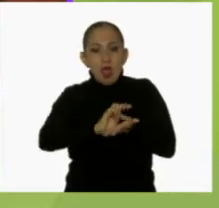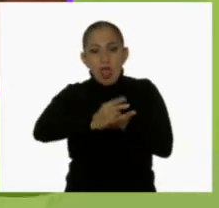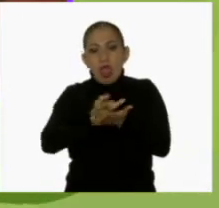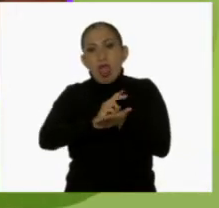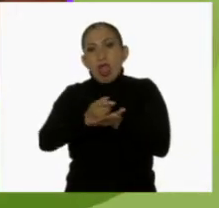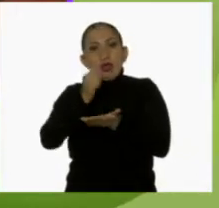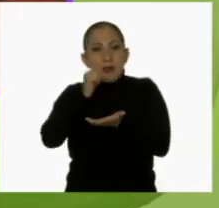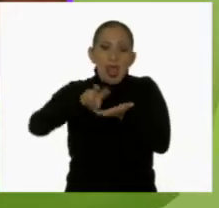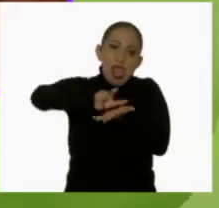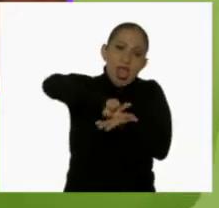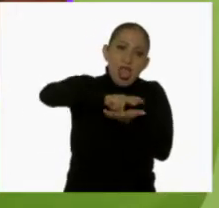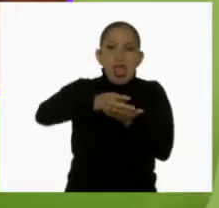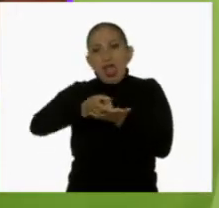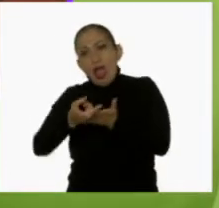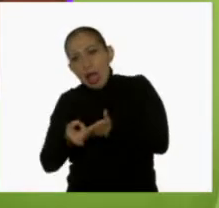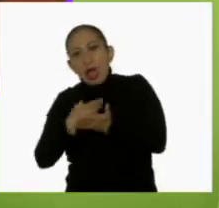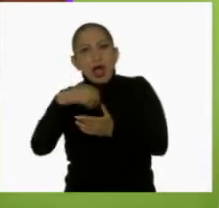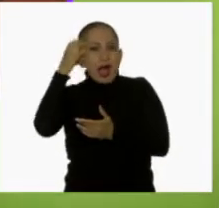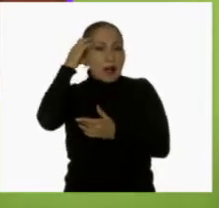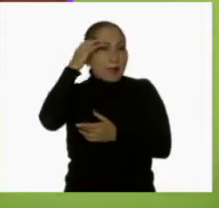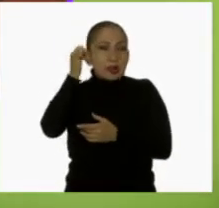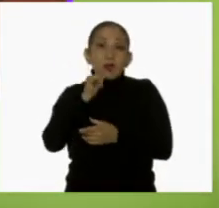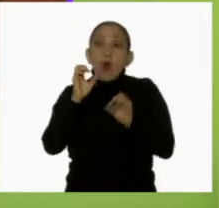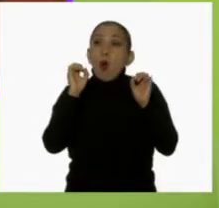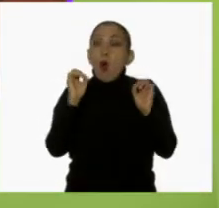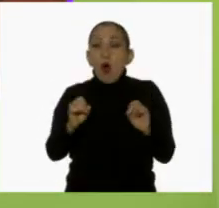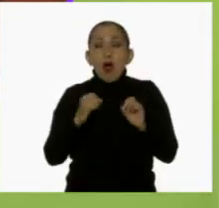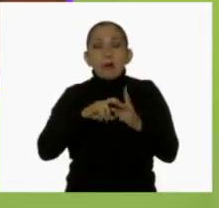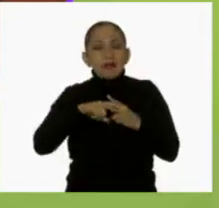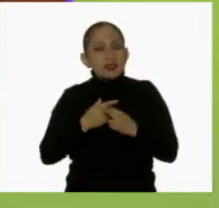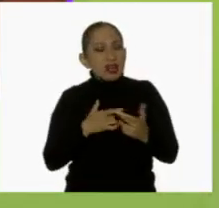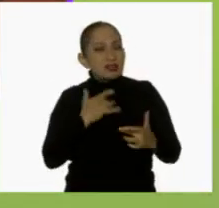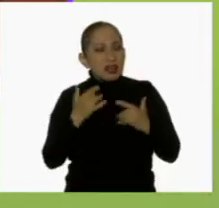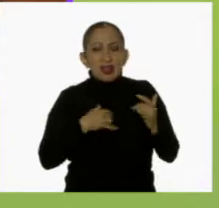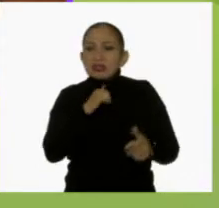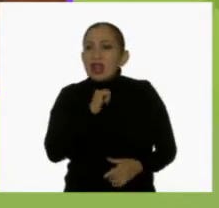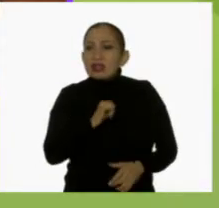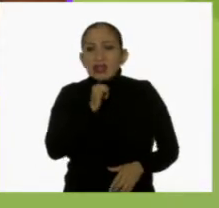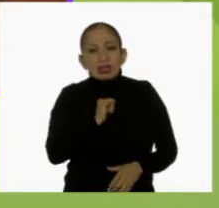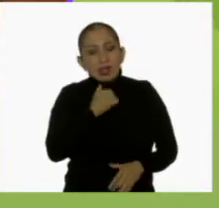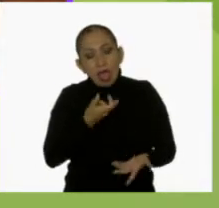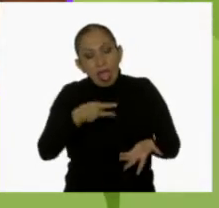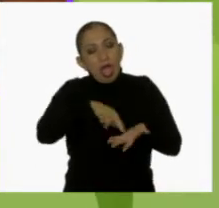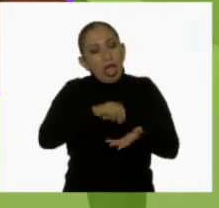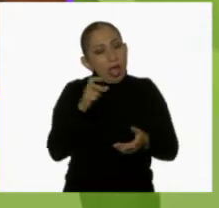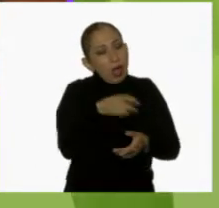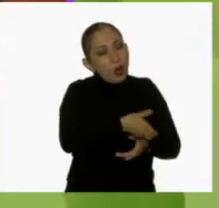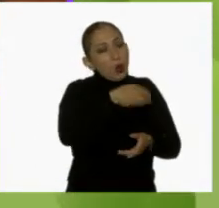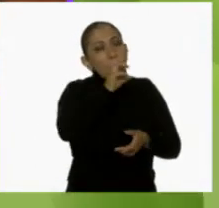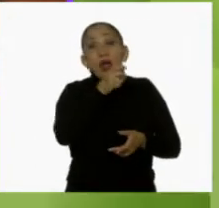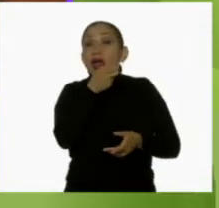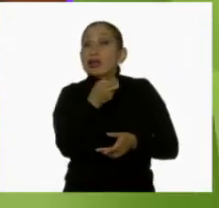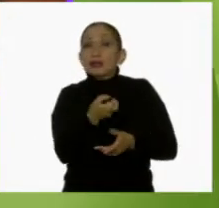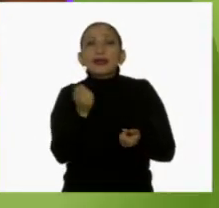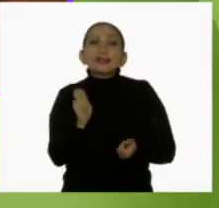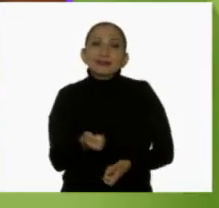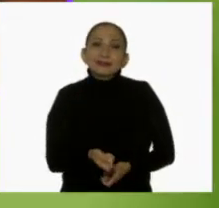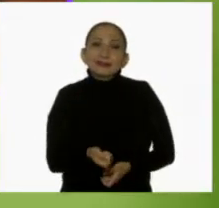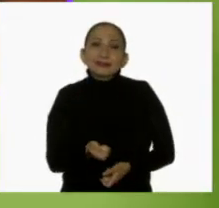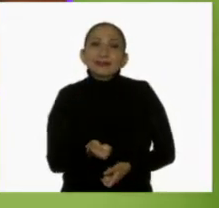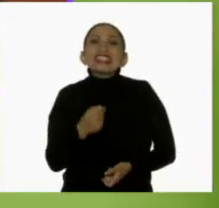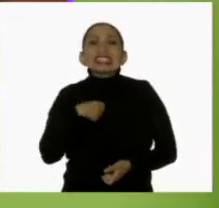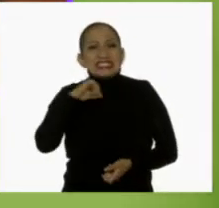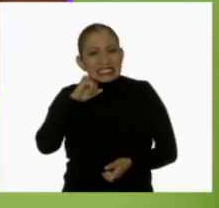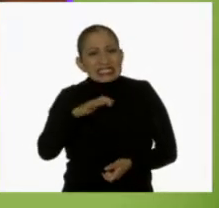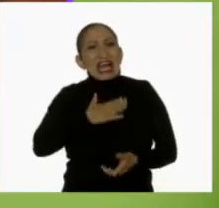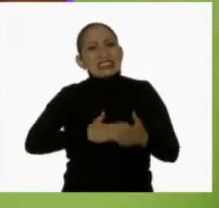vueltas de un lado a otro de la cama. O a veces comienzo a sentir mucha sed y tengo que levantarme. Eso hace que aunque